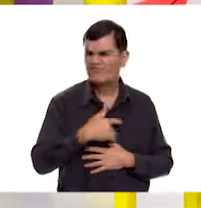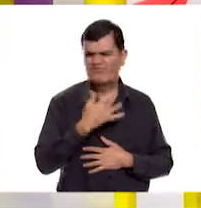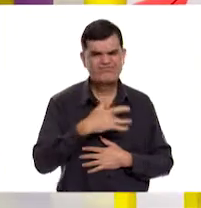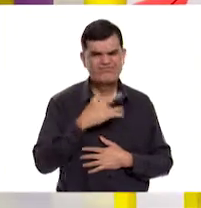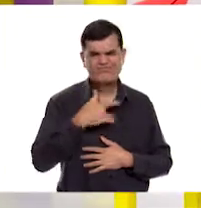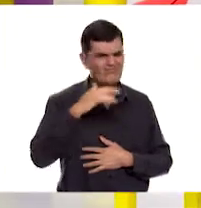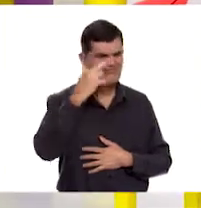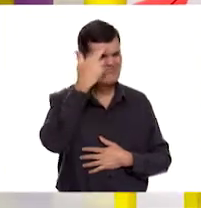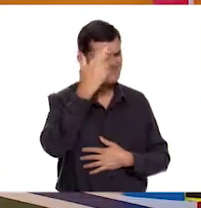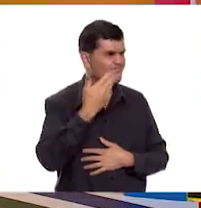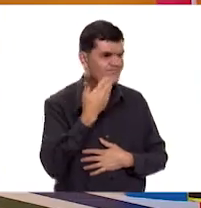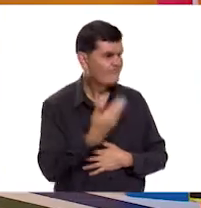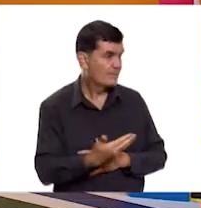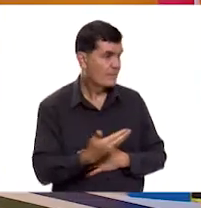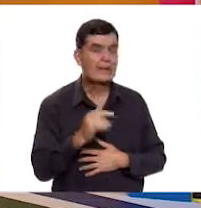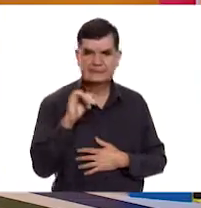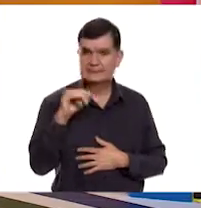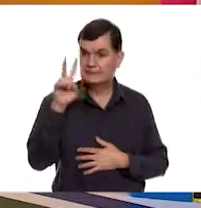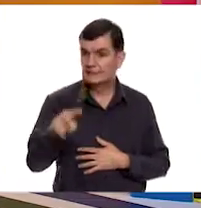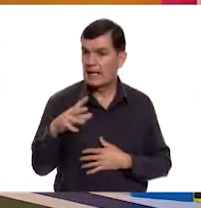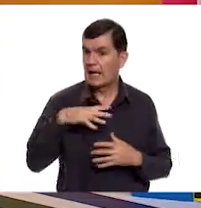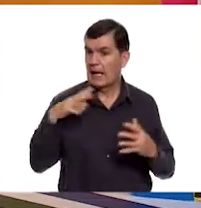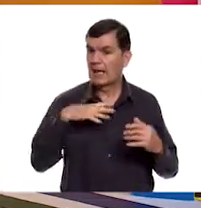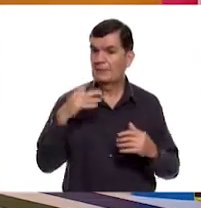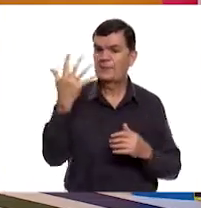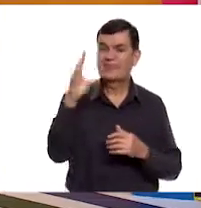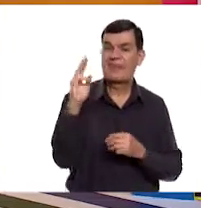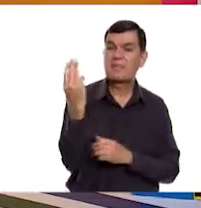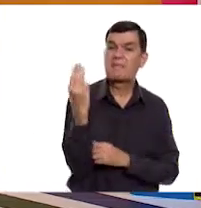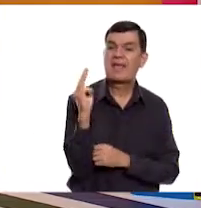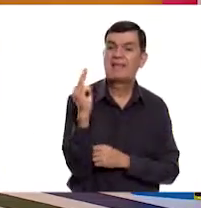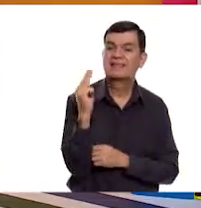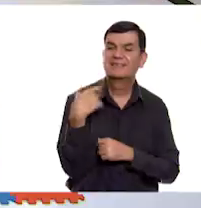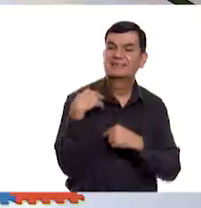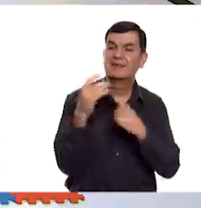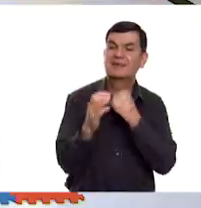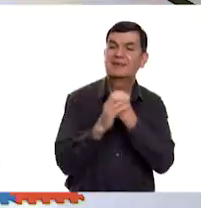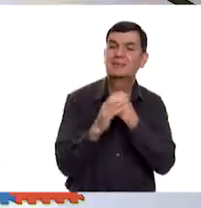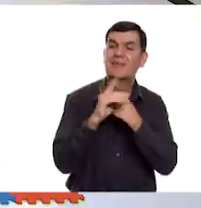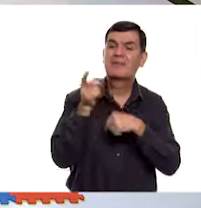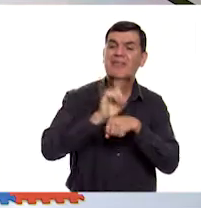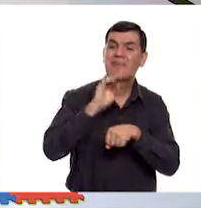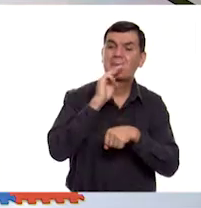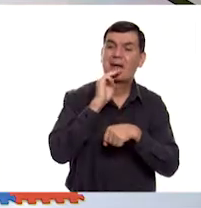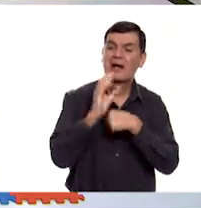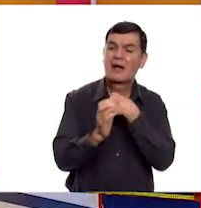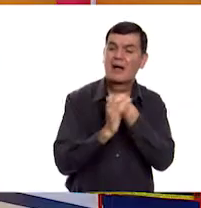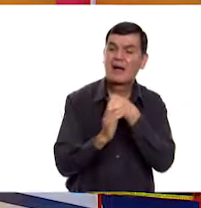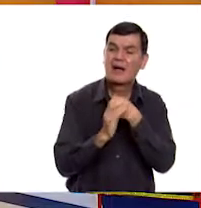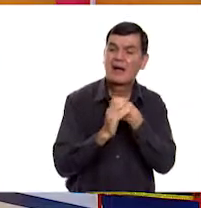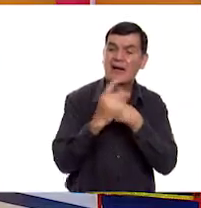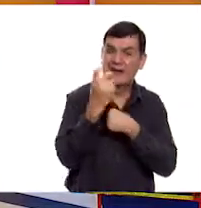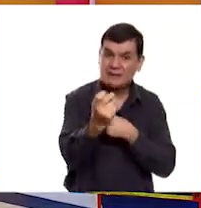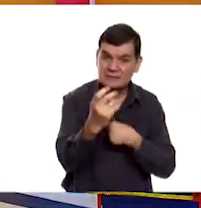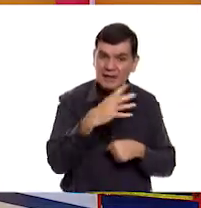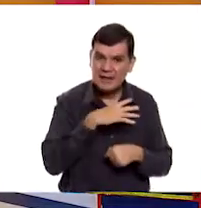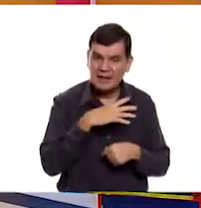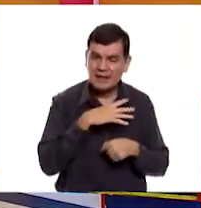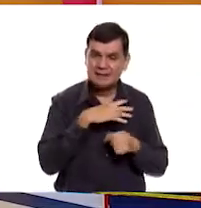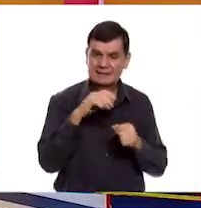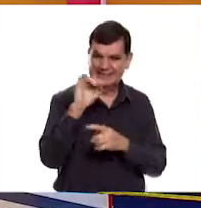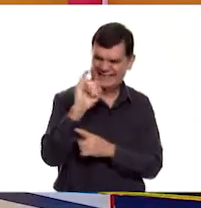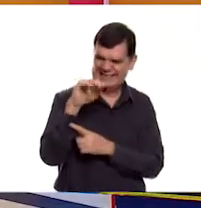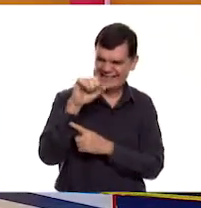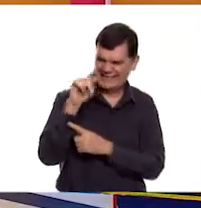bien. Claro que sí, Pilar. Y sí, hicimos una para el 10 de mayo cuando celebramos a los mamás. Exactamente. Bueno, las instalaciones